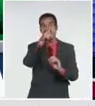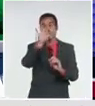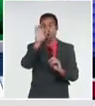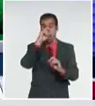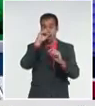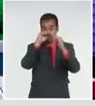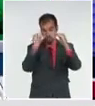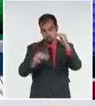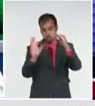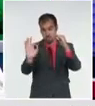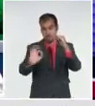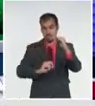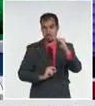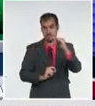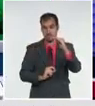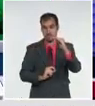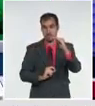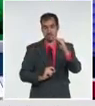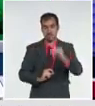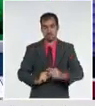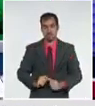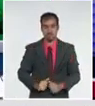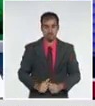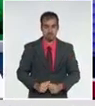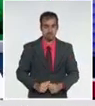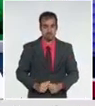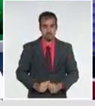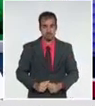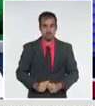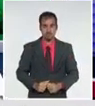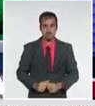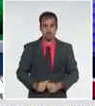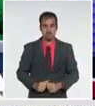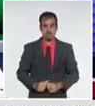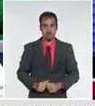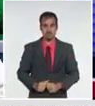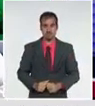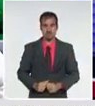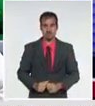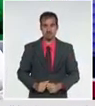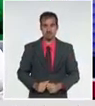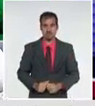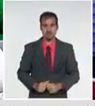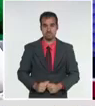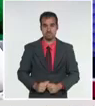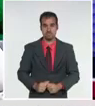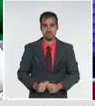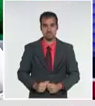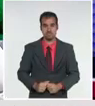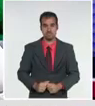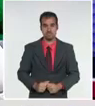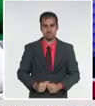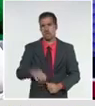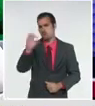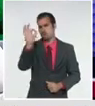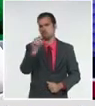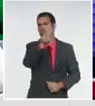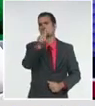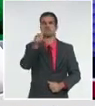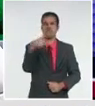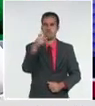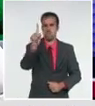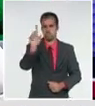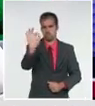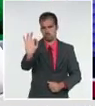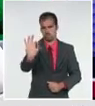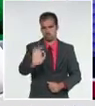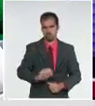han sido diagnosticados con la enfermedad en nuestro país. El 12,1% de todos los